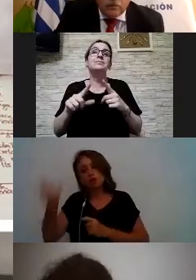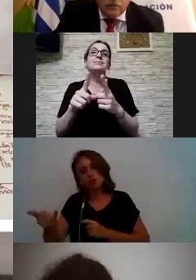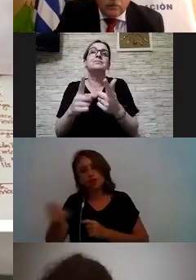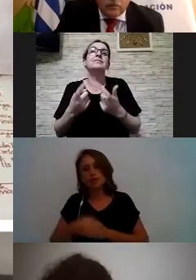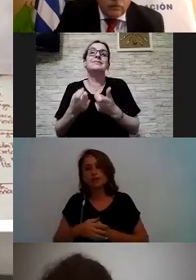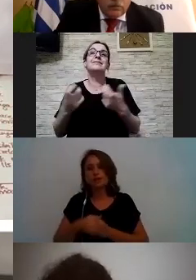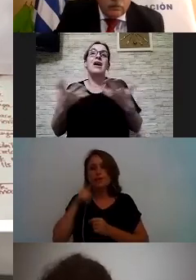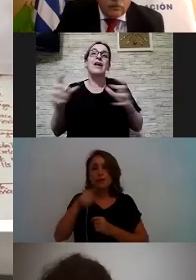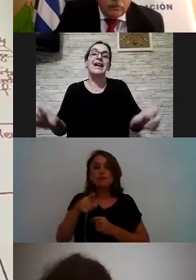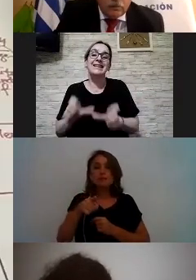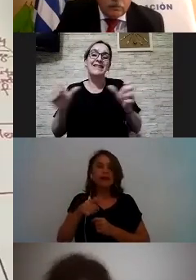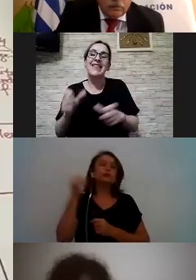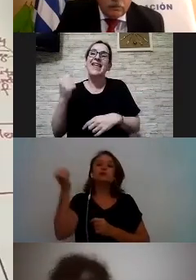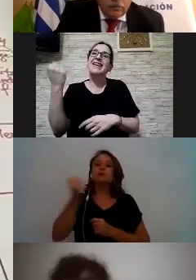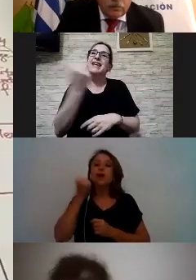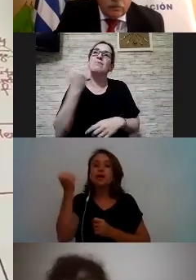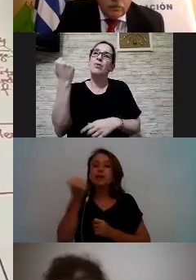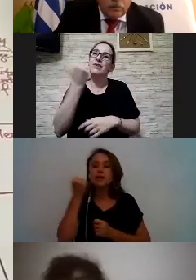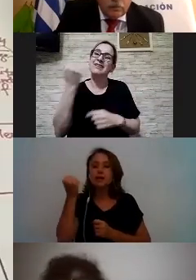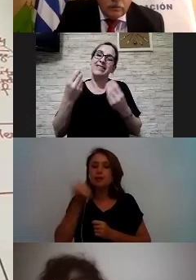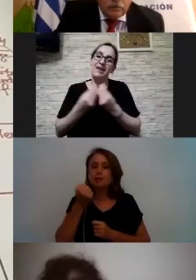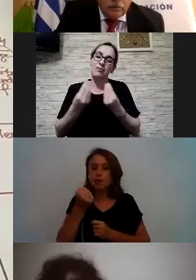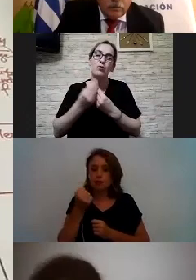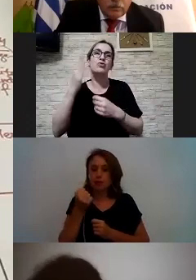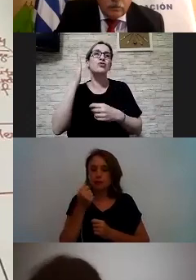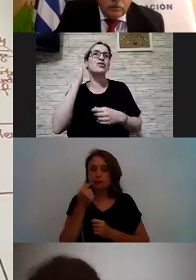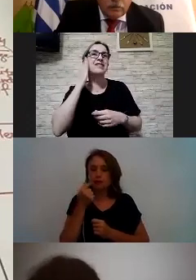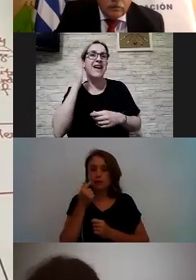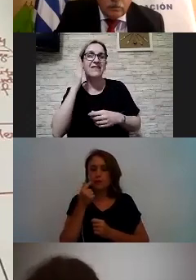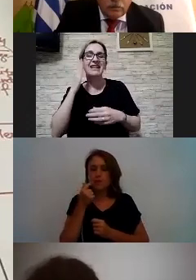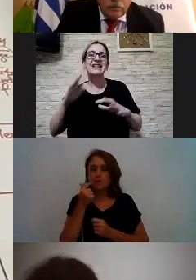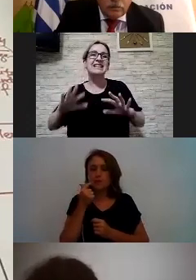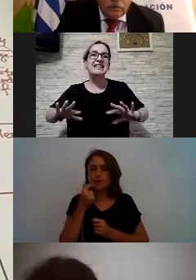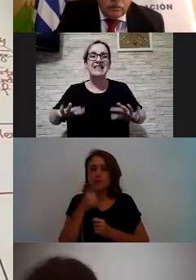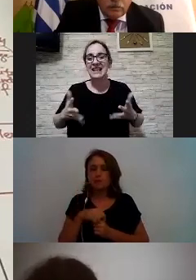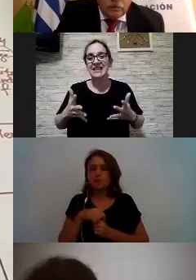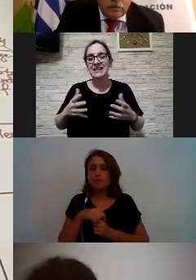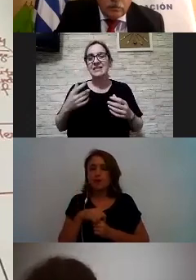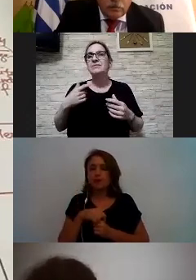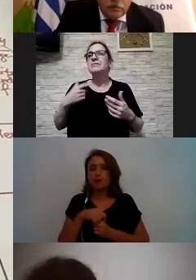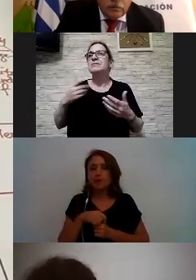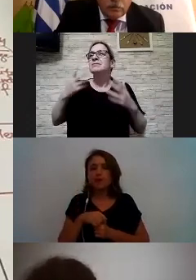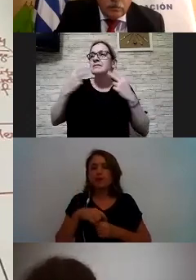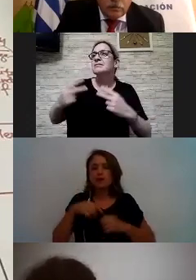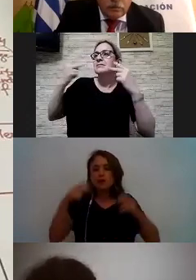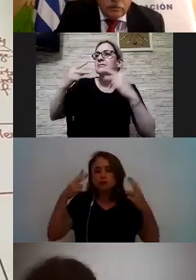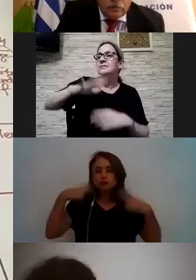actividad es muy importante saber que se tiene que recorrer la zona